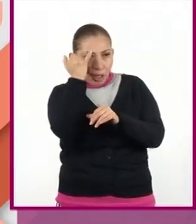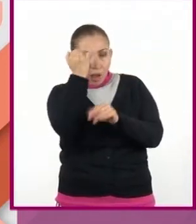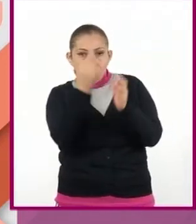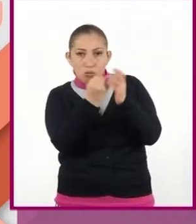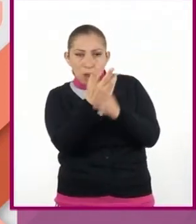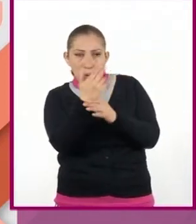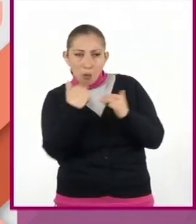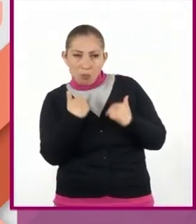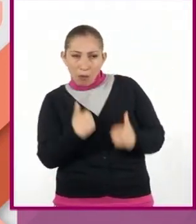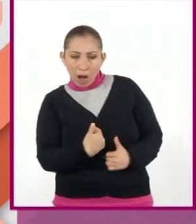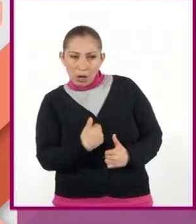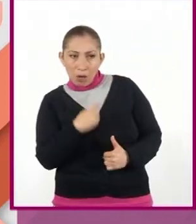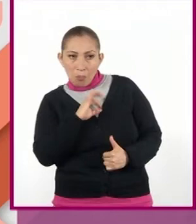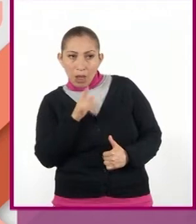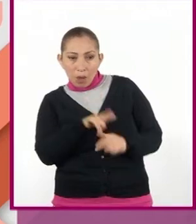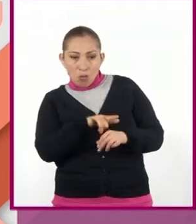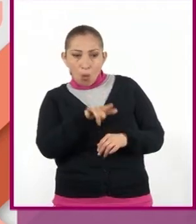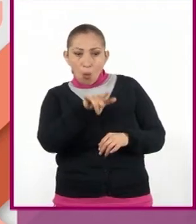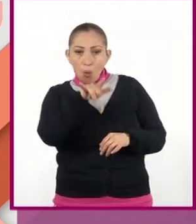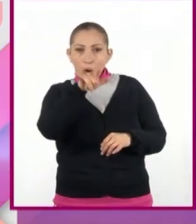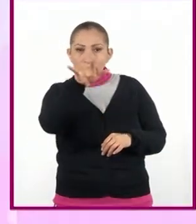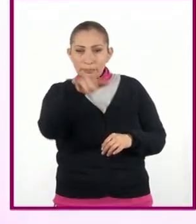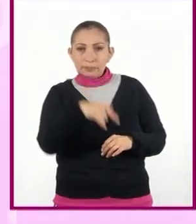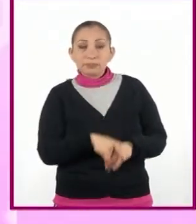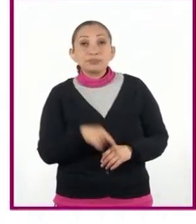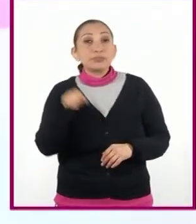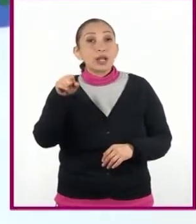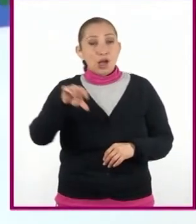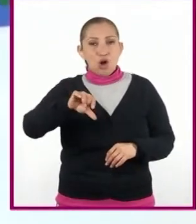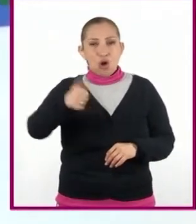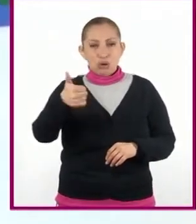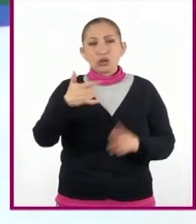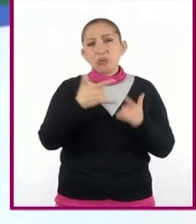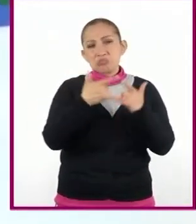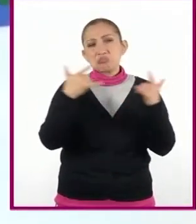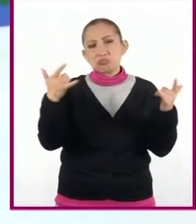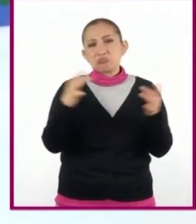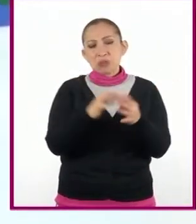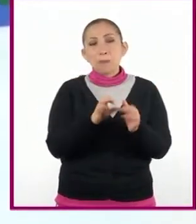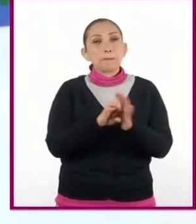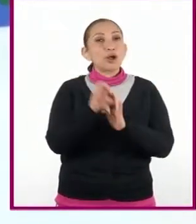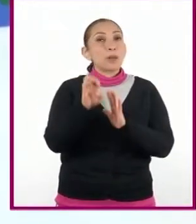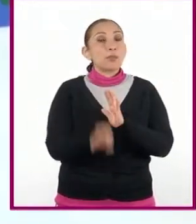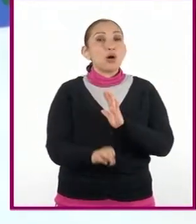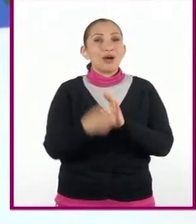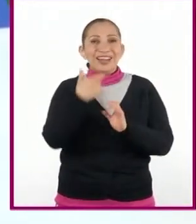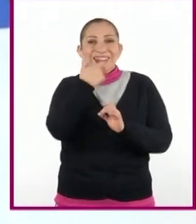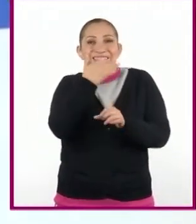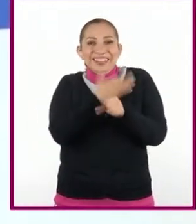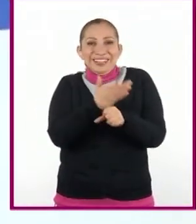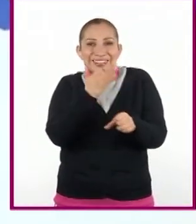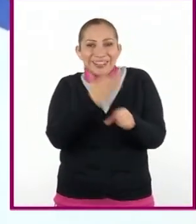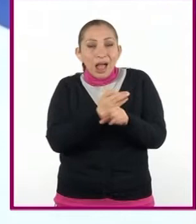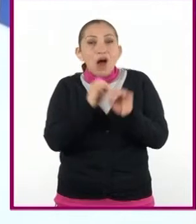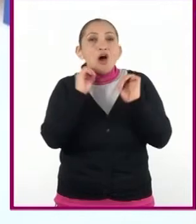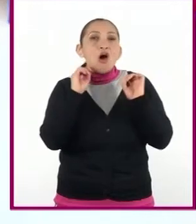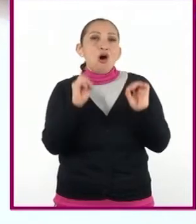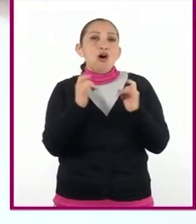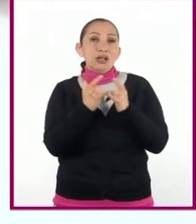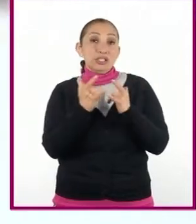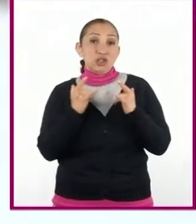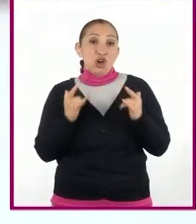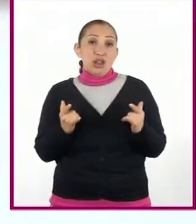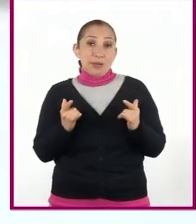algo nuevo para que los humanos volaran. Existen otro tipo de cuentos como los humorísticos o los de carácter